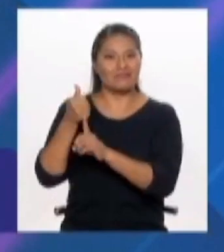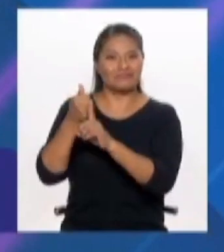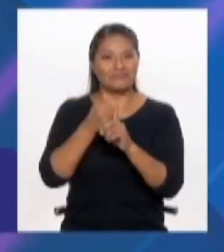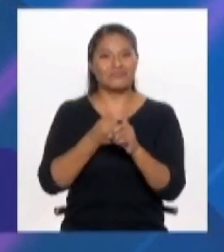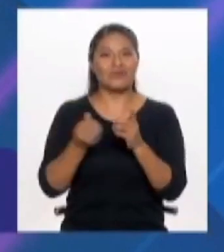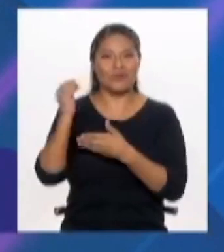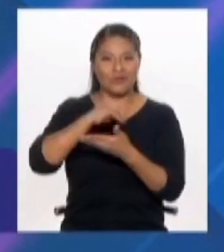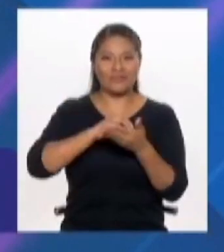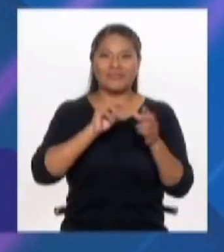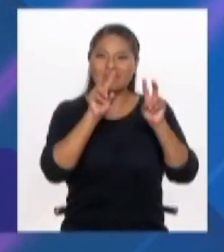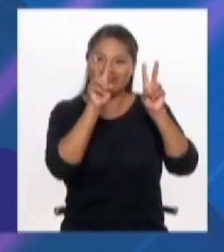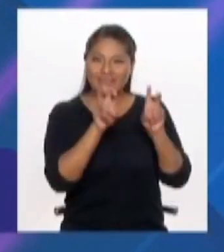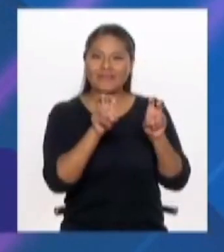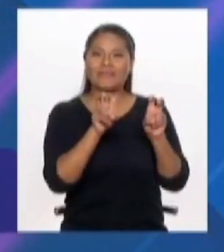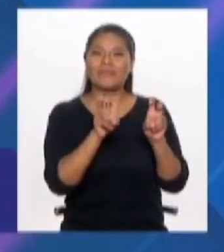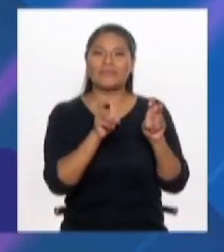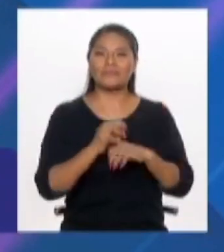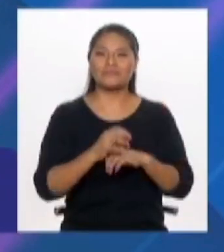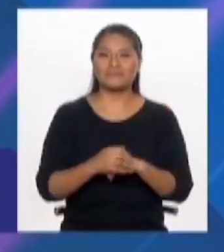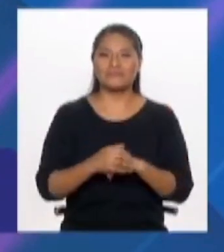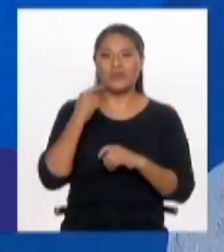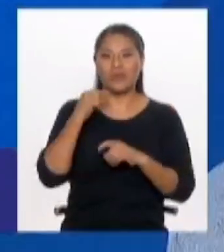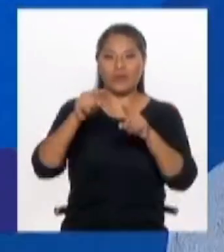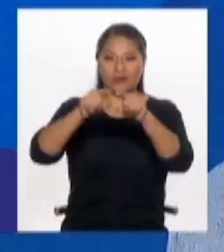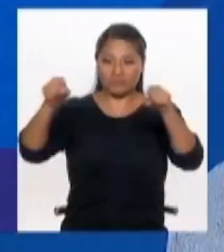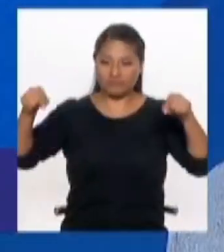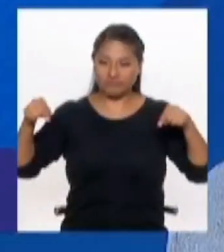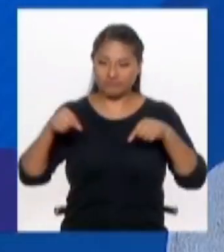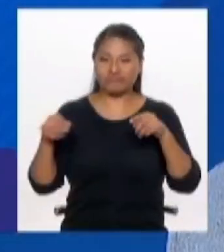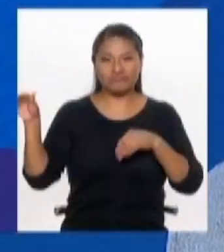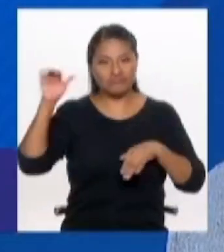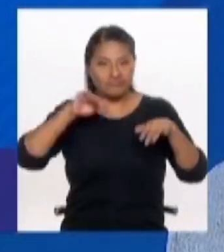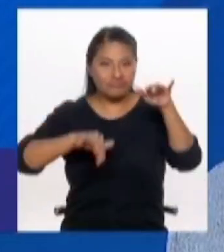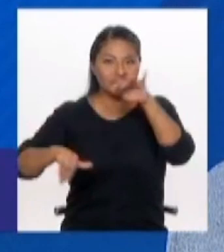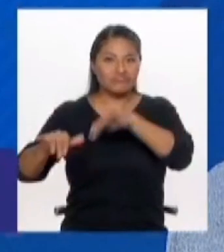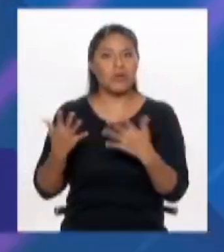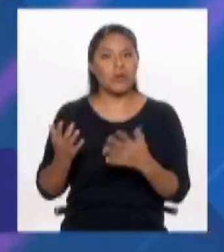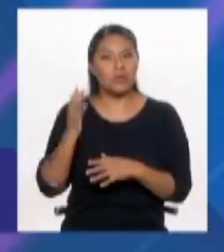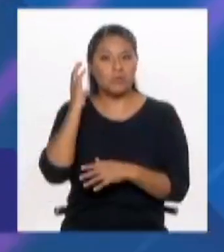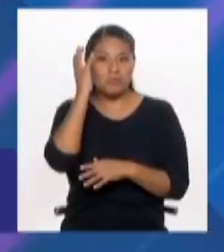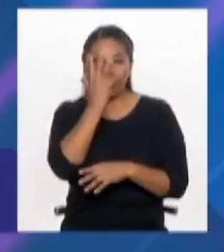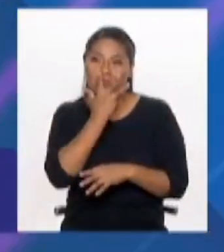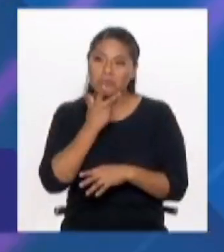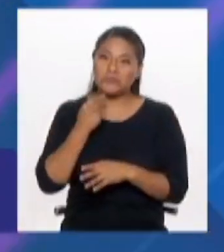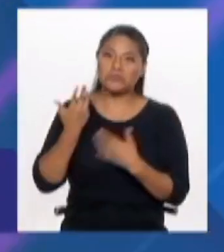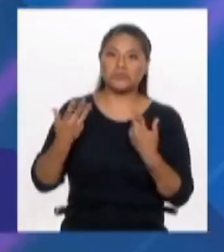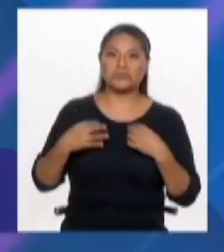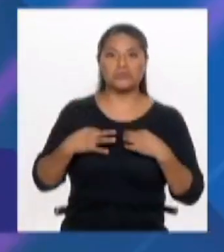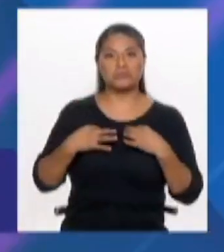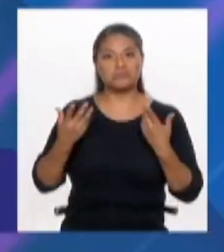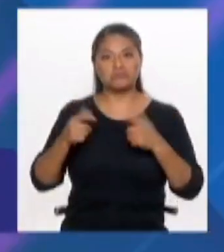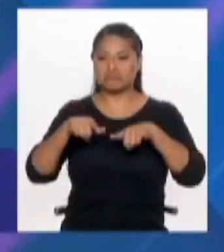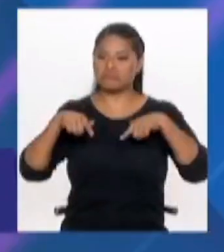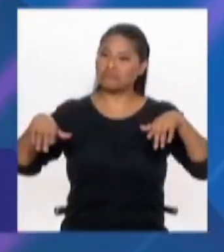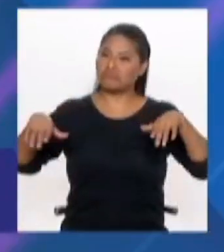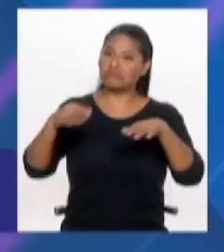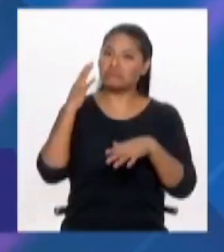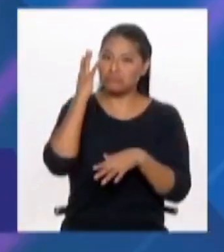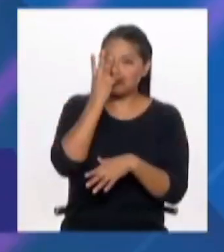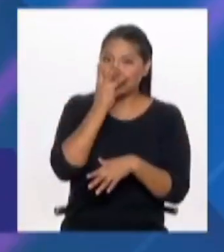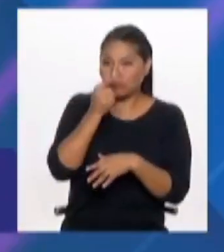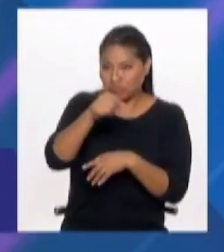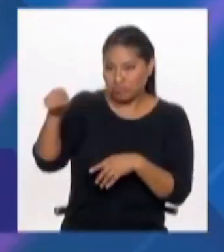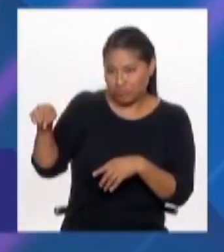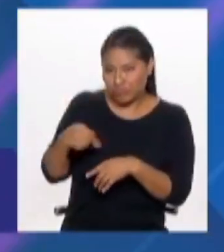Volvamos otra vez al caso de esta piscina pública que ahora se ve más bonita, nos vamos a quitarle su mérito. Es una